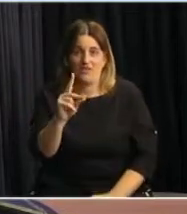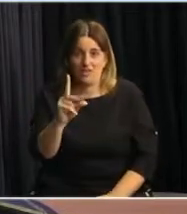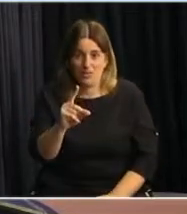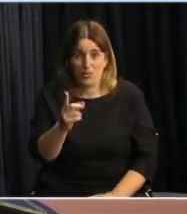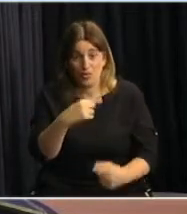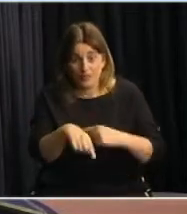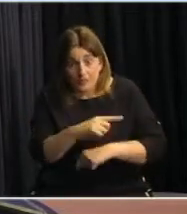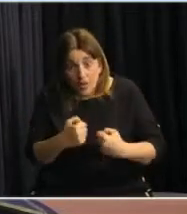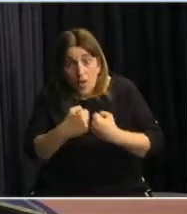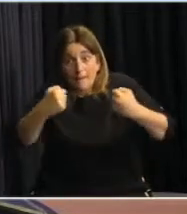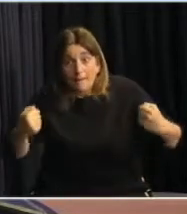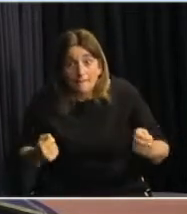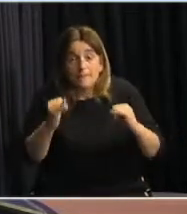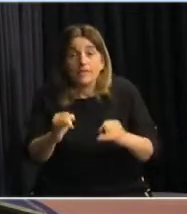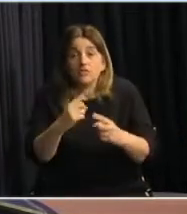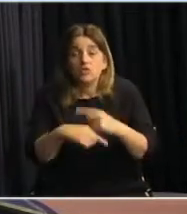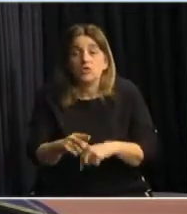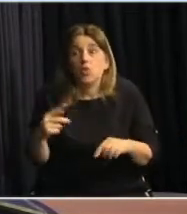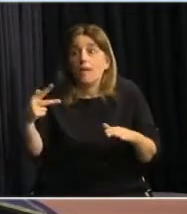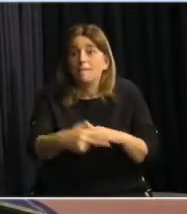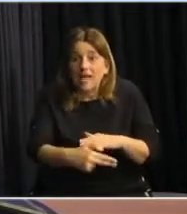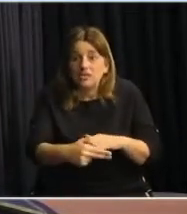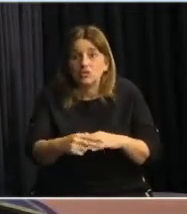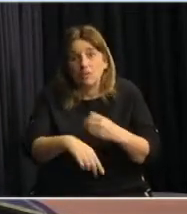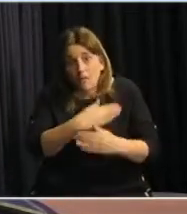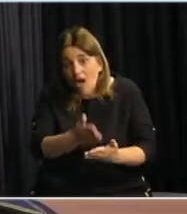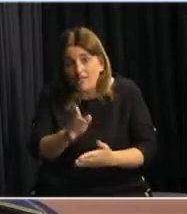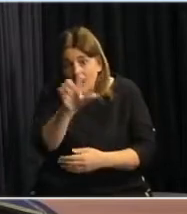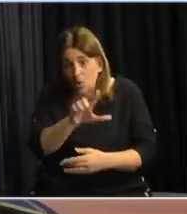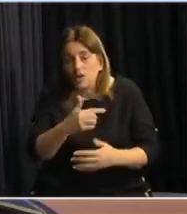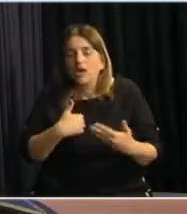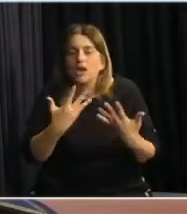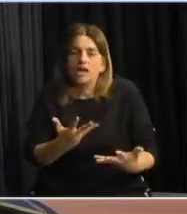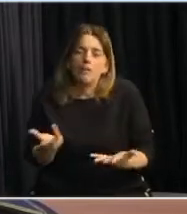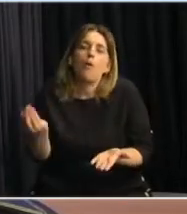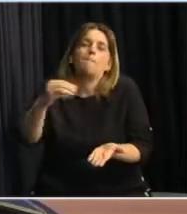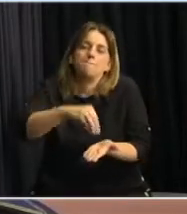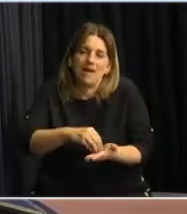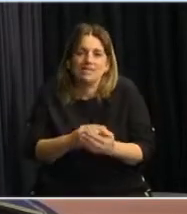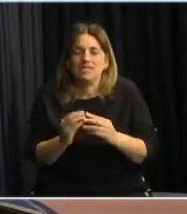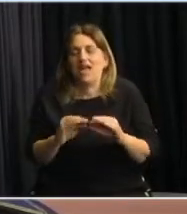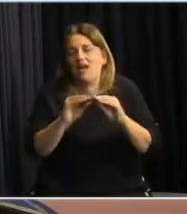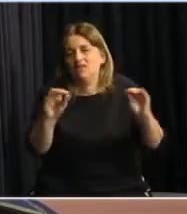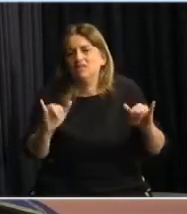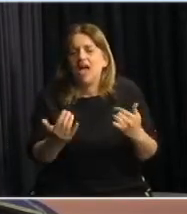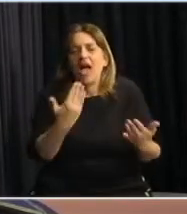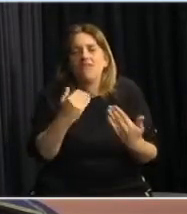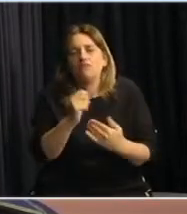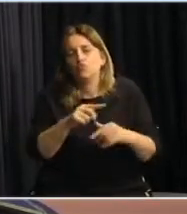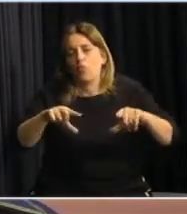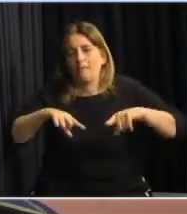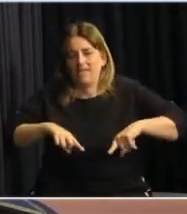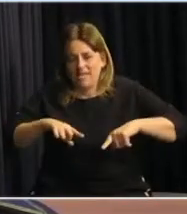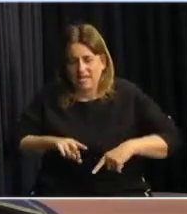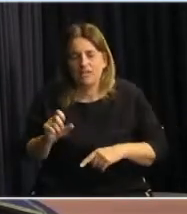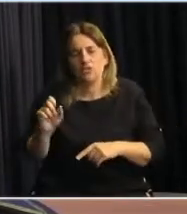Esta ampliación además de plazo de inscripción queremos complementarla con un anuncio que lo hemos hablado con el Ministro, con